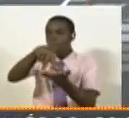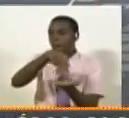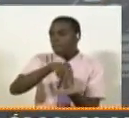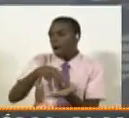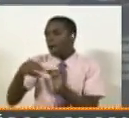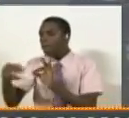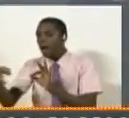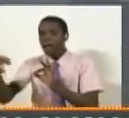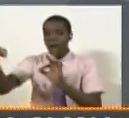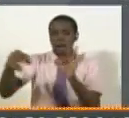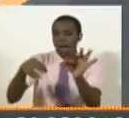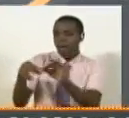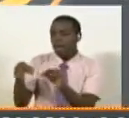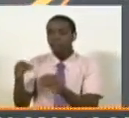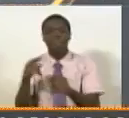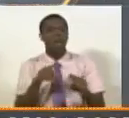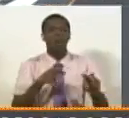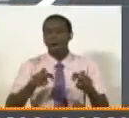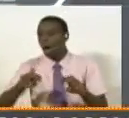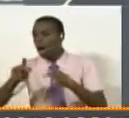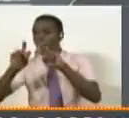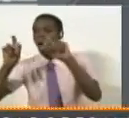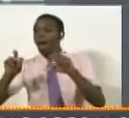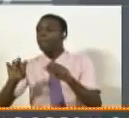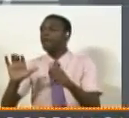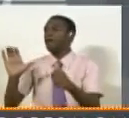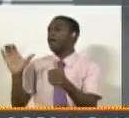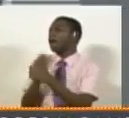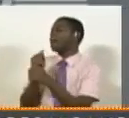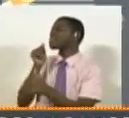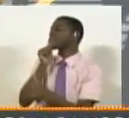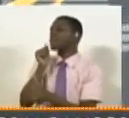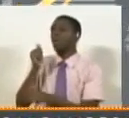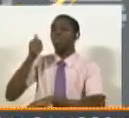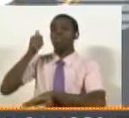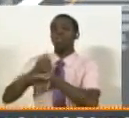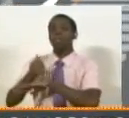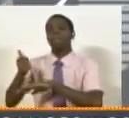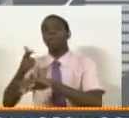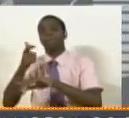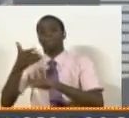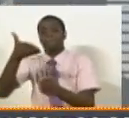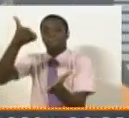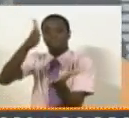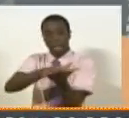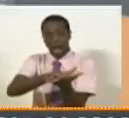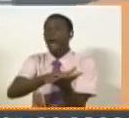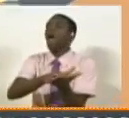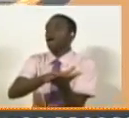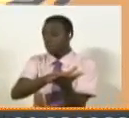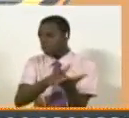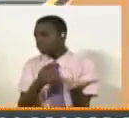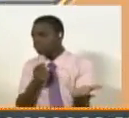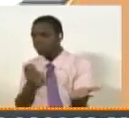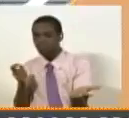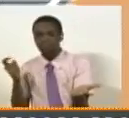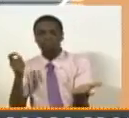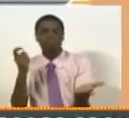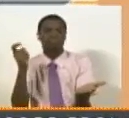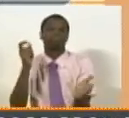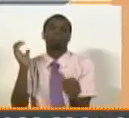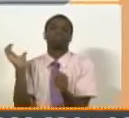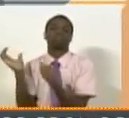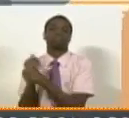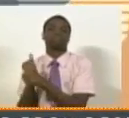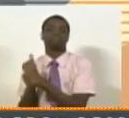del autor de este asesinato. Este asesinato, una vez más